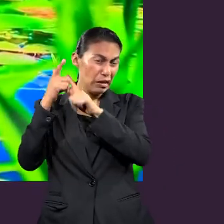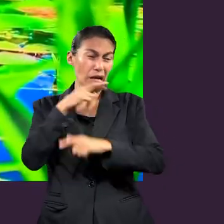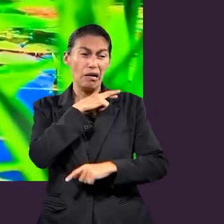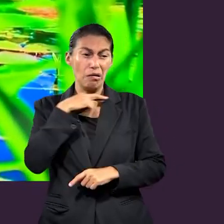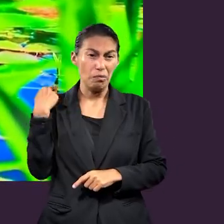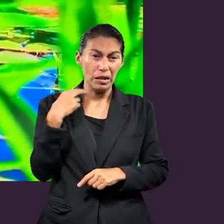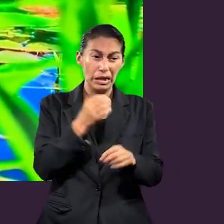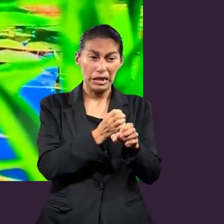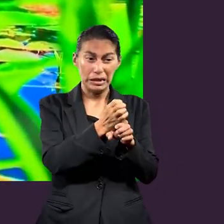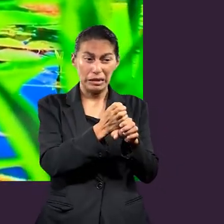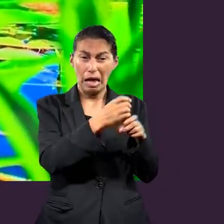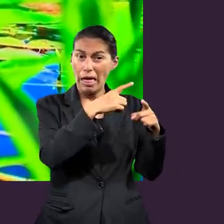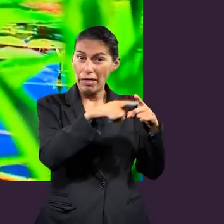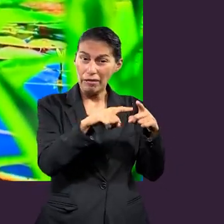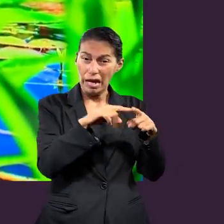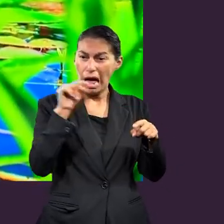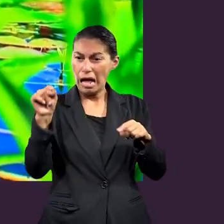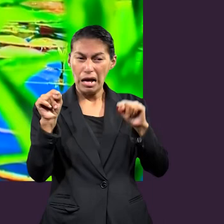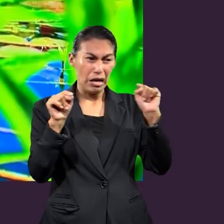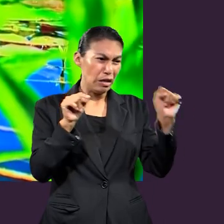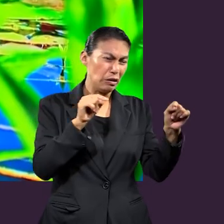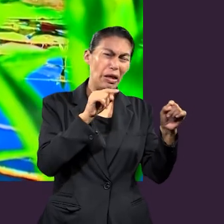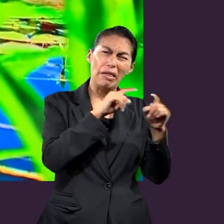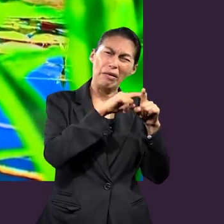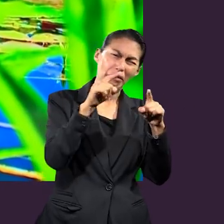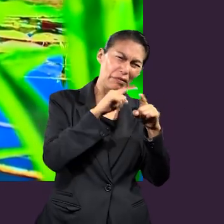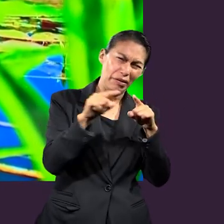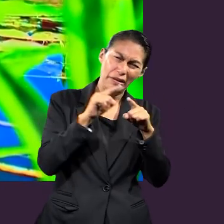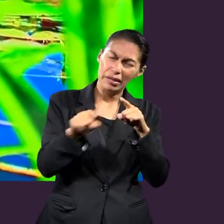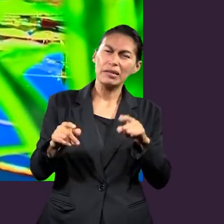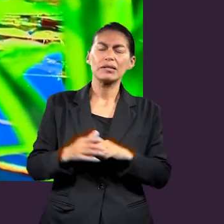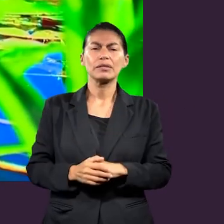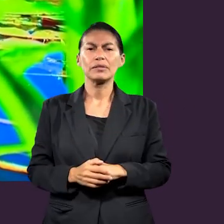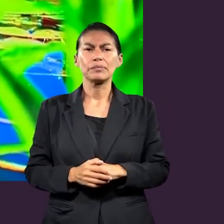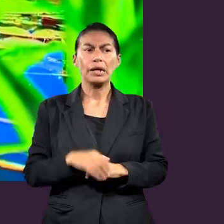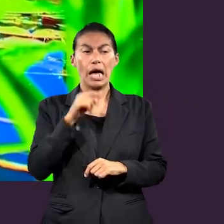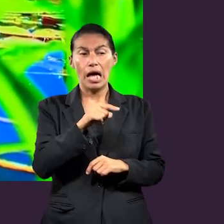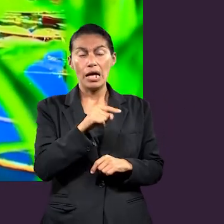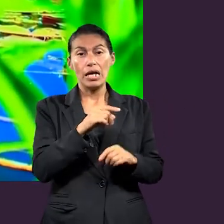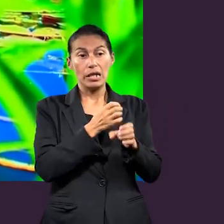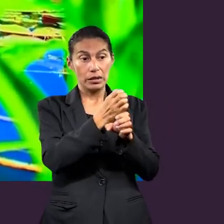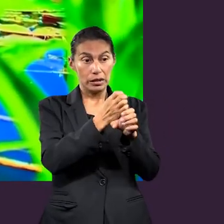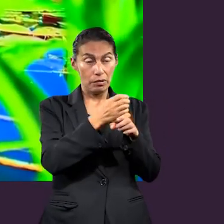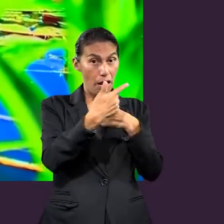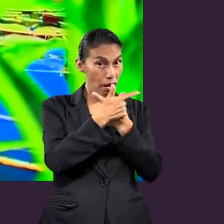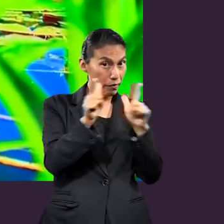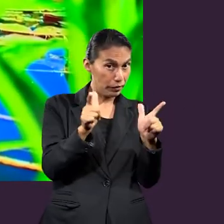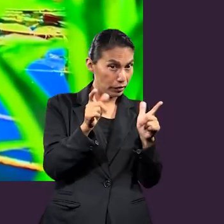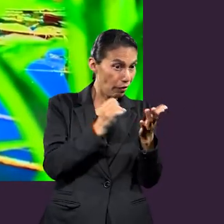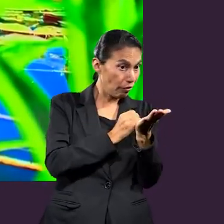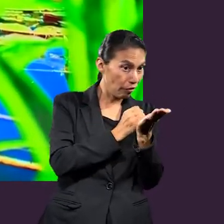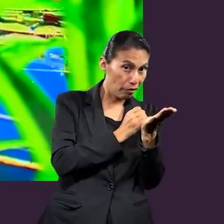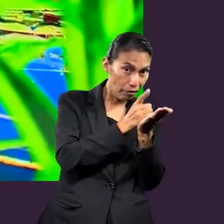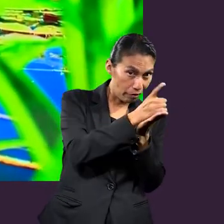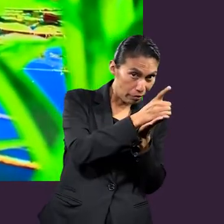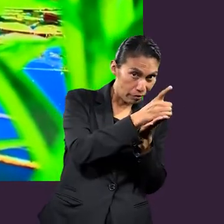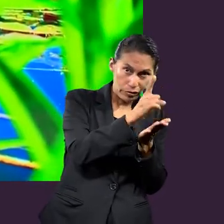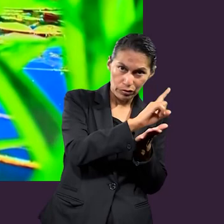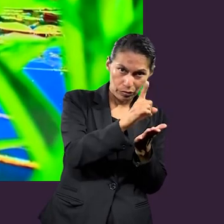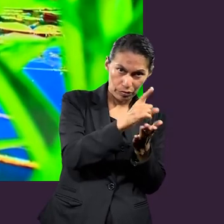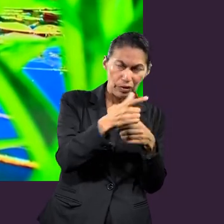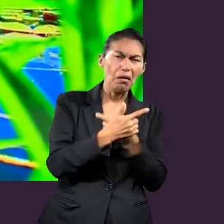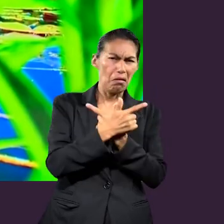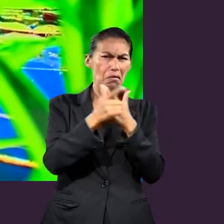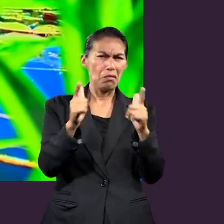la esclavitud era muy diferente a la esclavitud en Occidente. En aquel tiempo, los esclavos tenían ciertas libertades, no derechos,